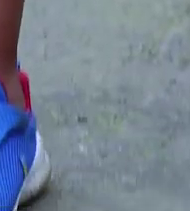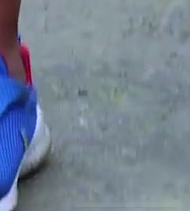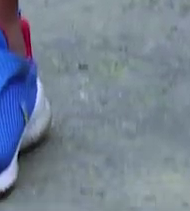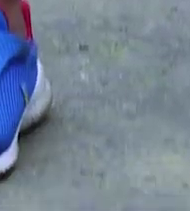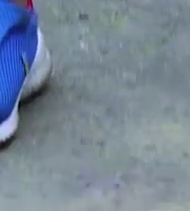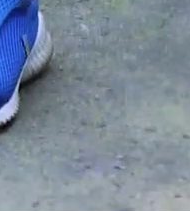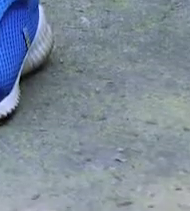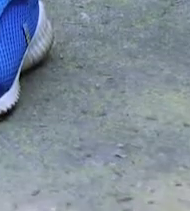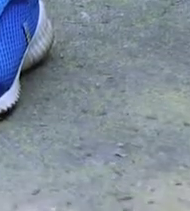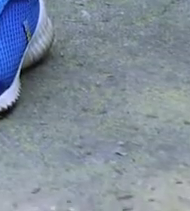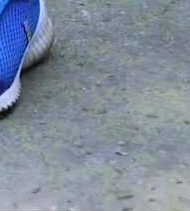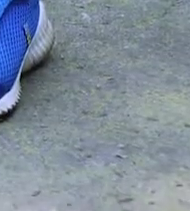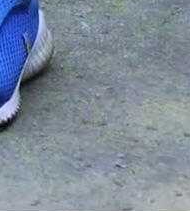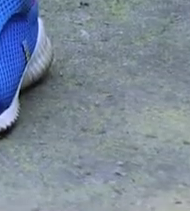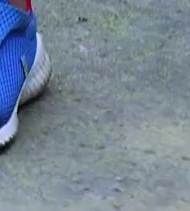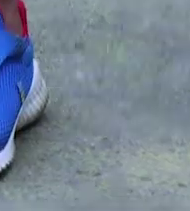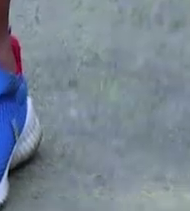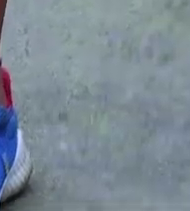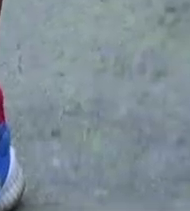Respiramos. Respira profundo.